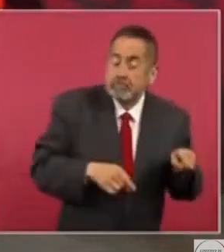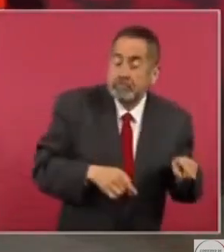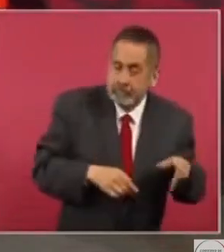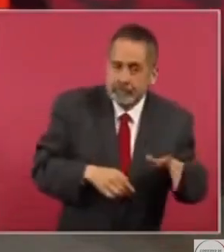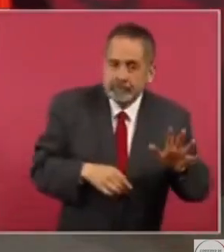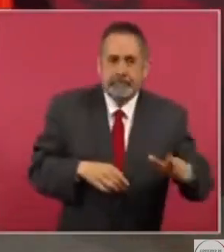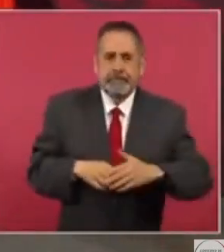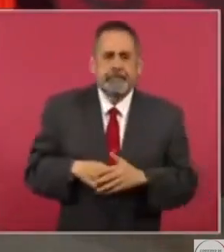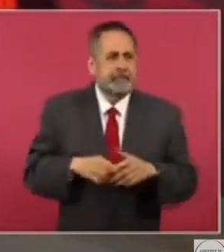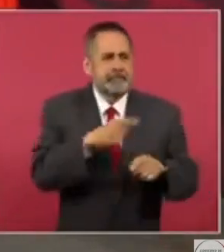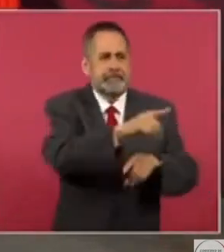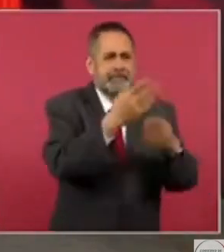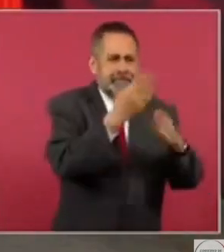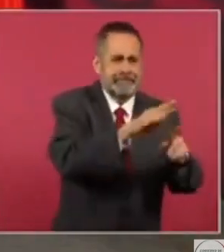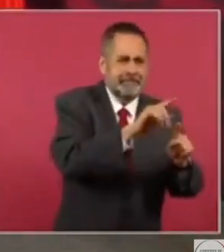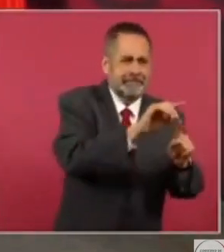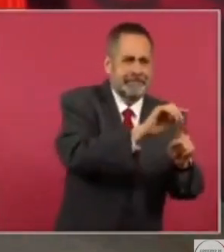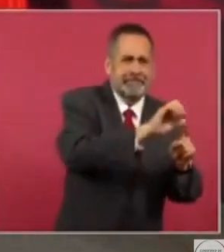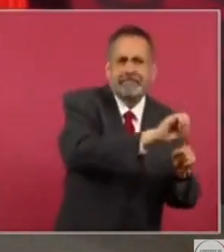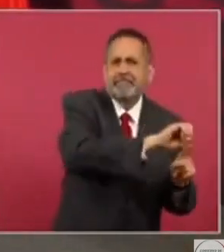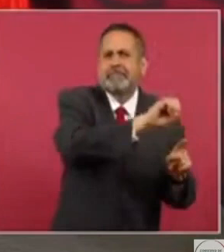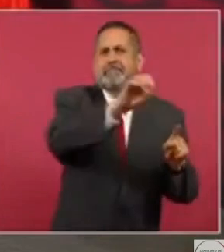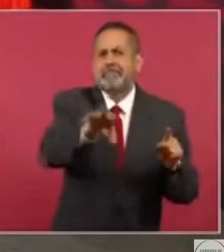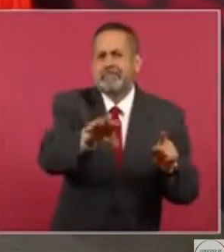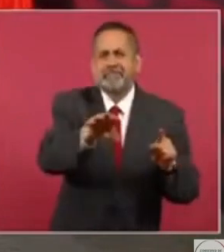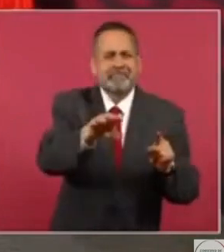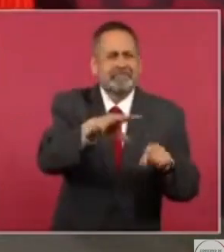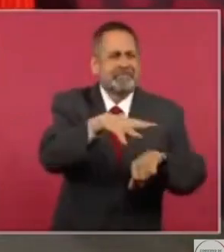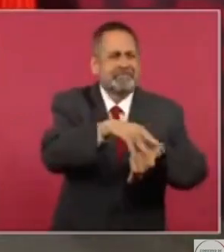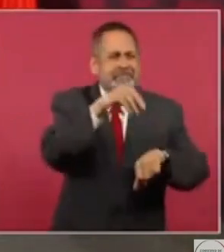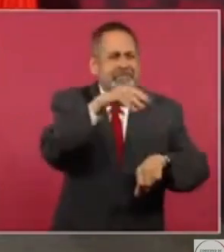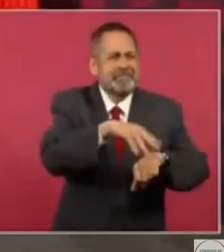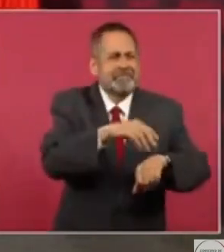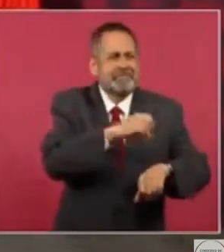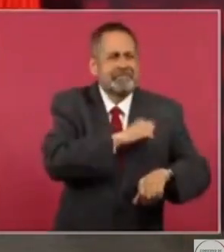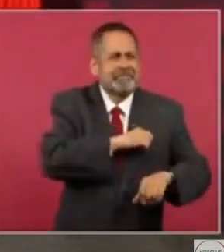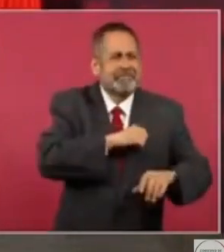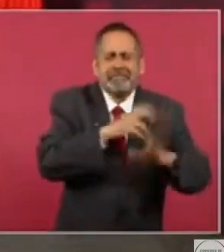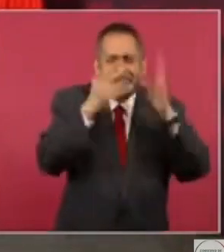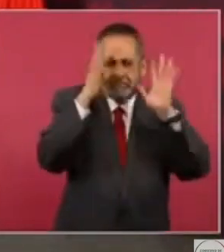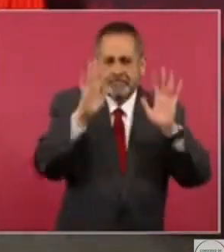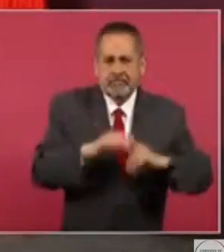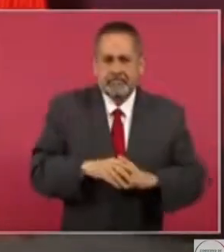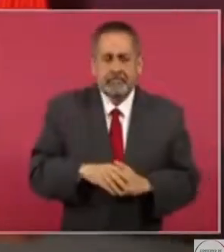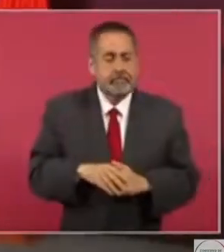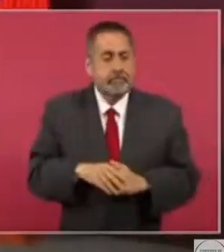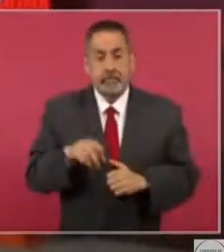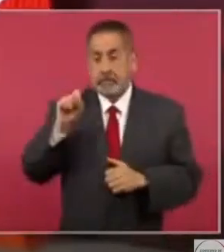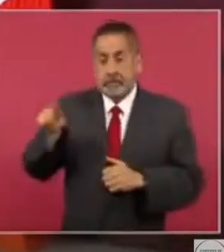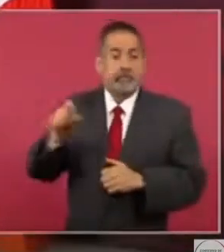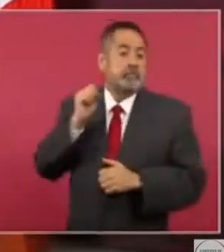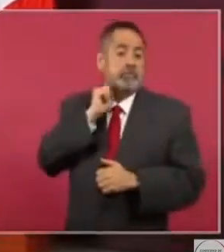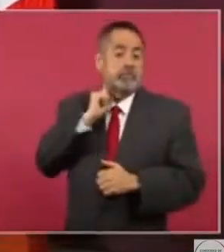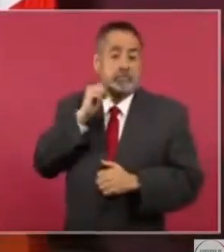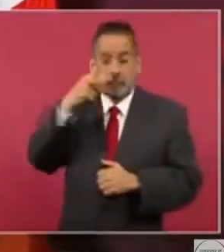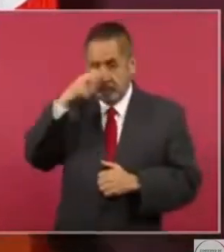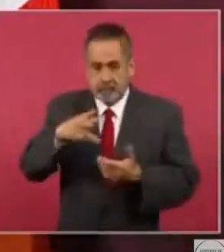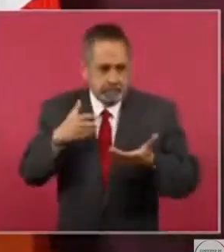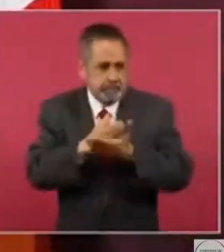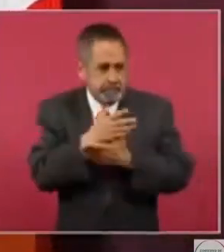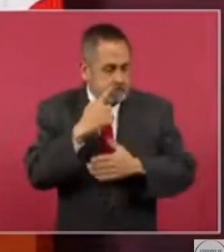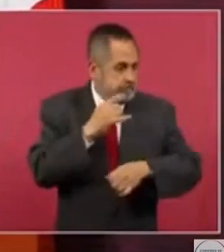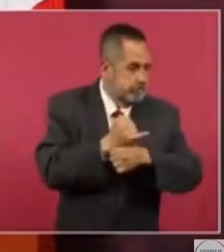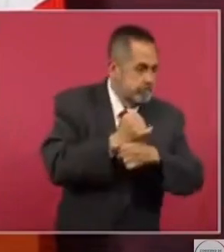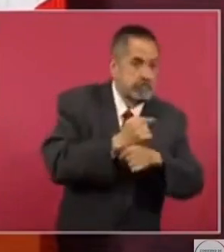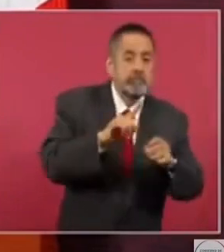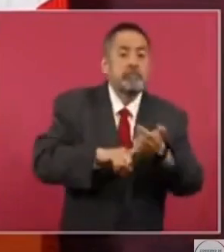a Suiza o no sé dónde, intervienen hasta el Senado de